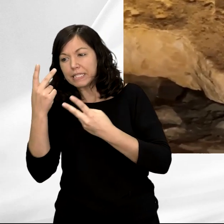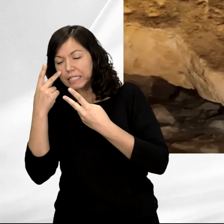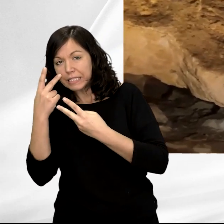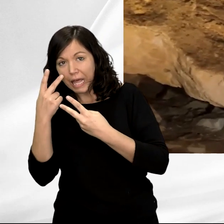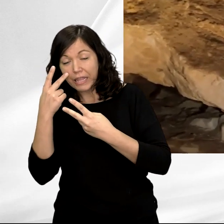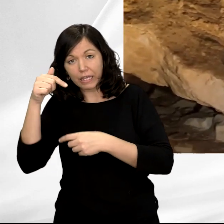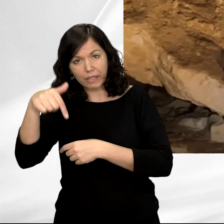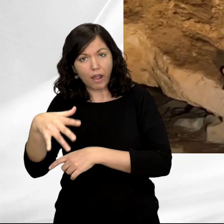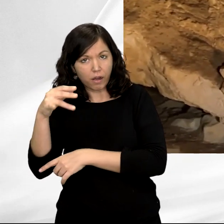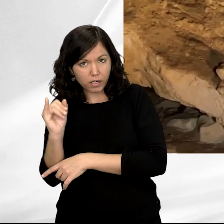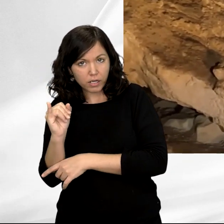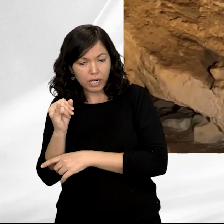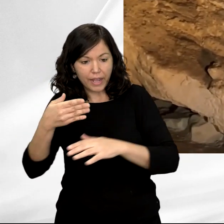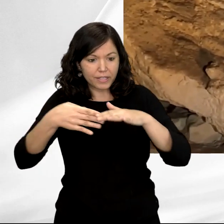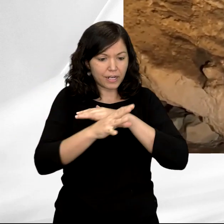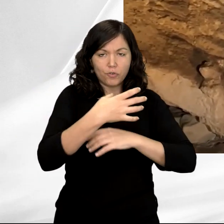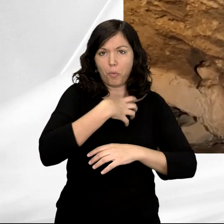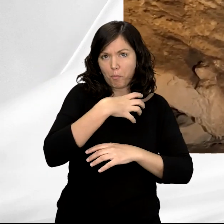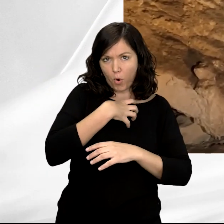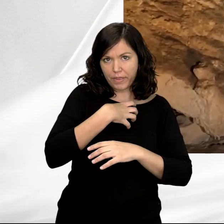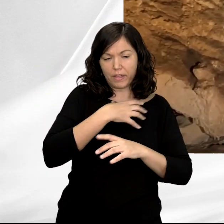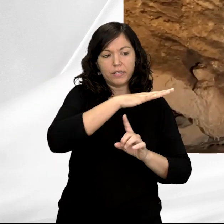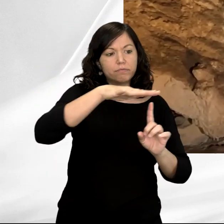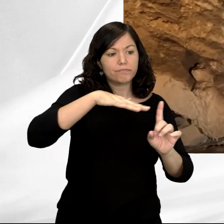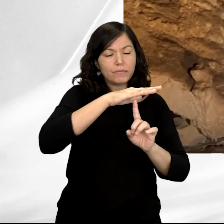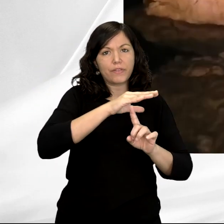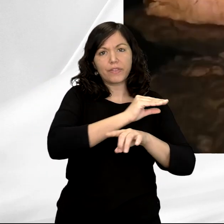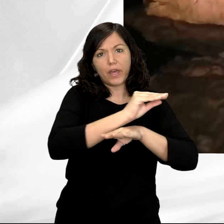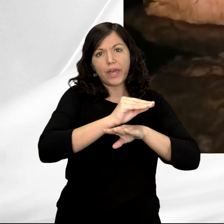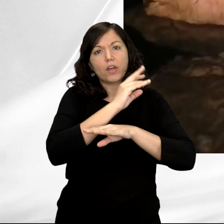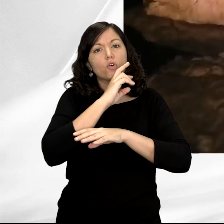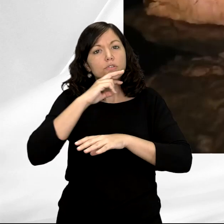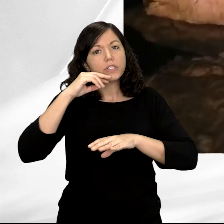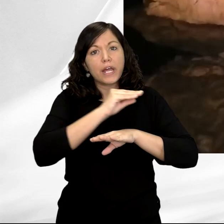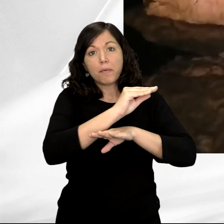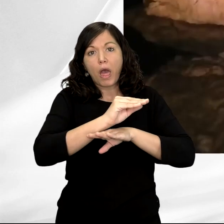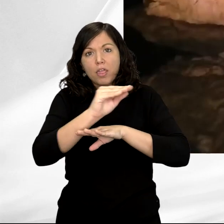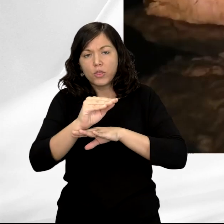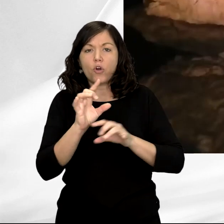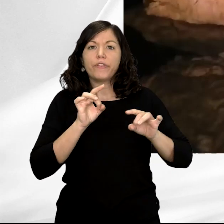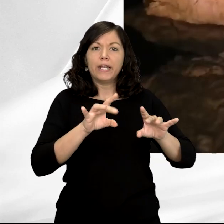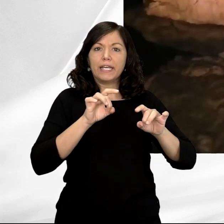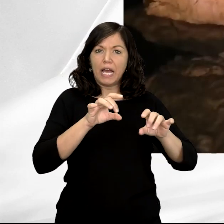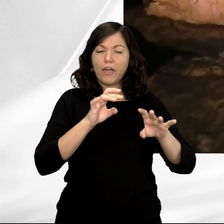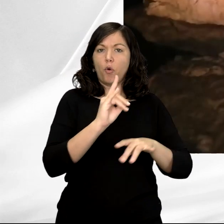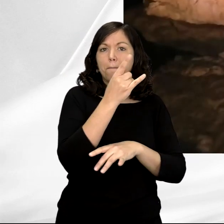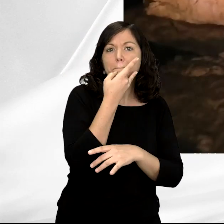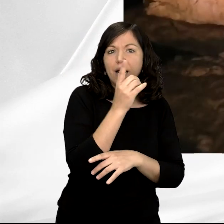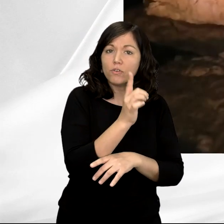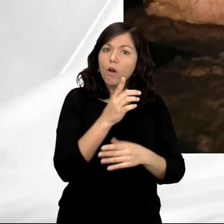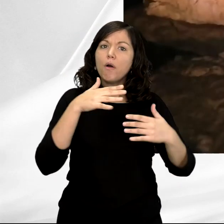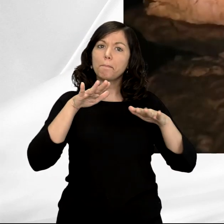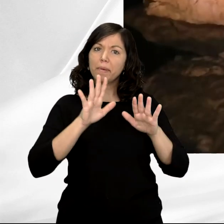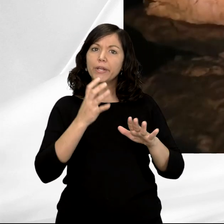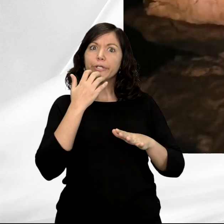al año. Y sitios cuya conservación es delicada. No es que se encuentre en un mal estado de conservación, pero sí que